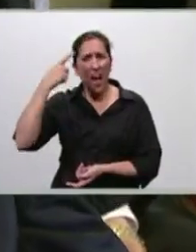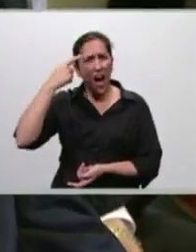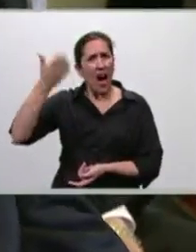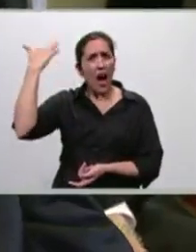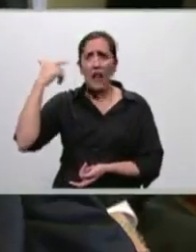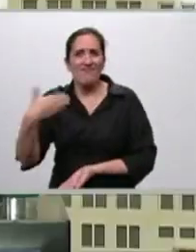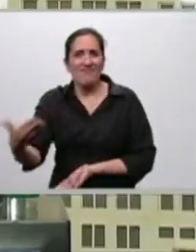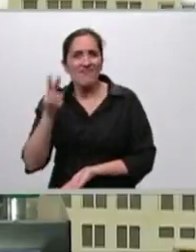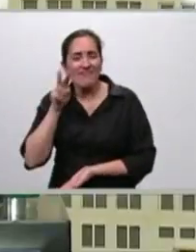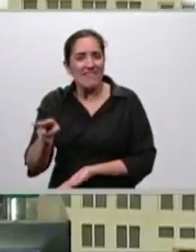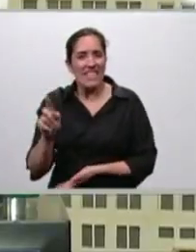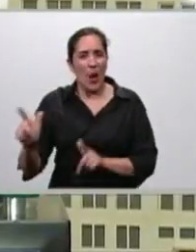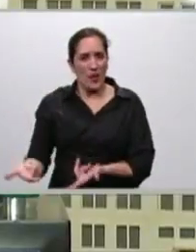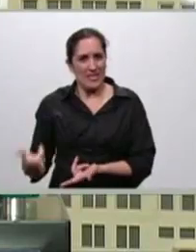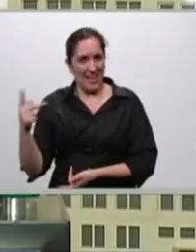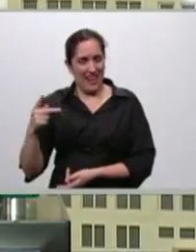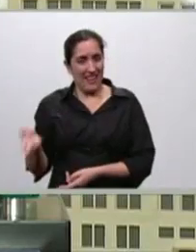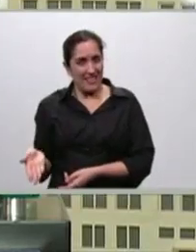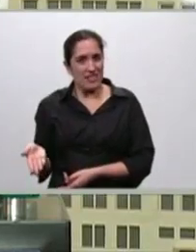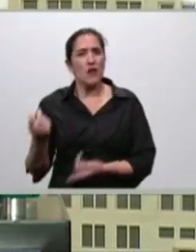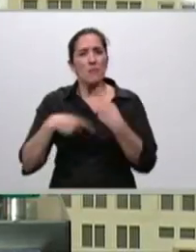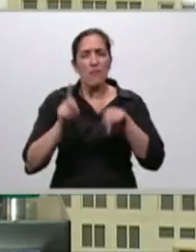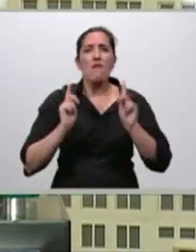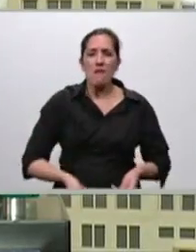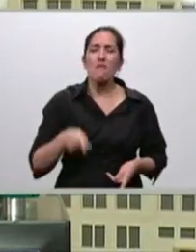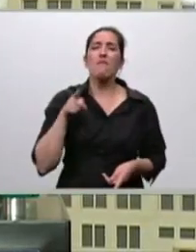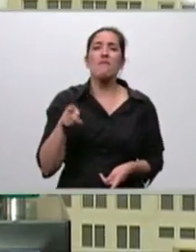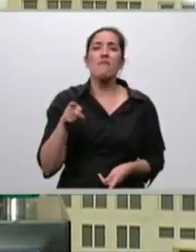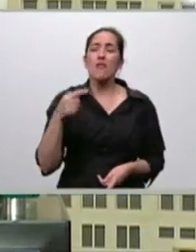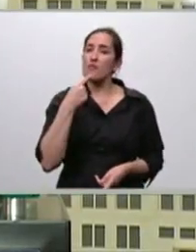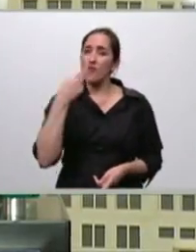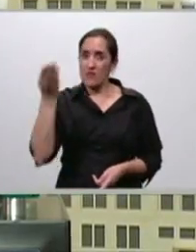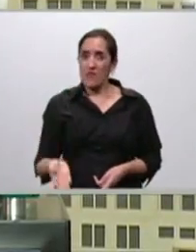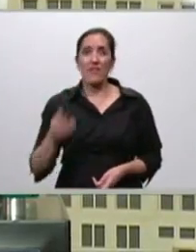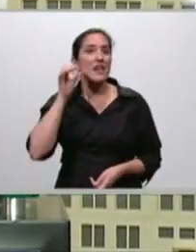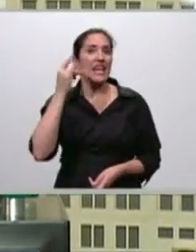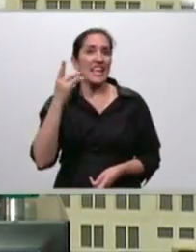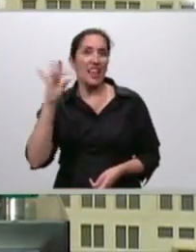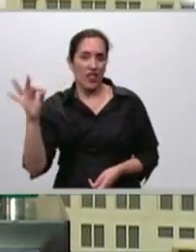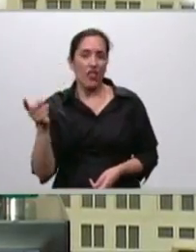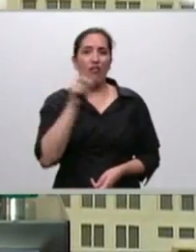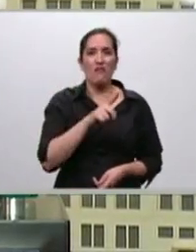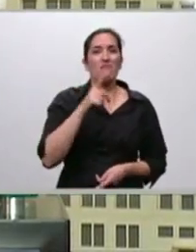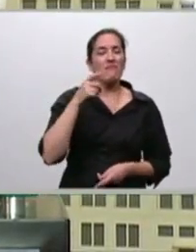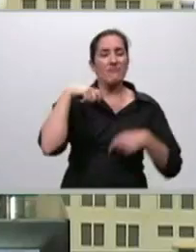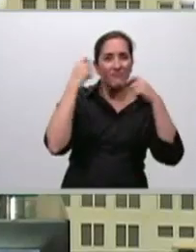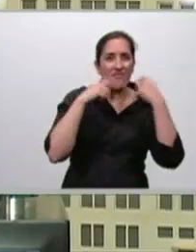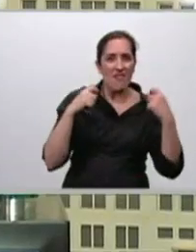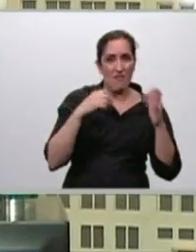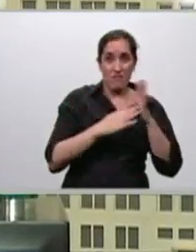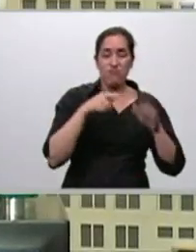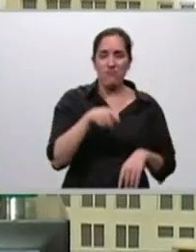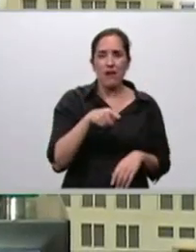El mensaje más importante que deja Guido y que deja Estela es que vale